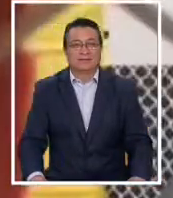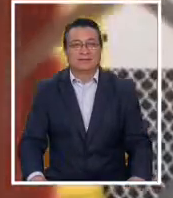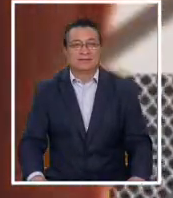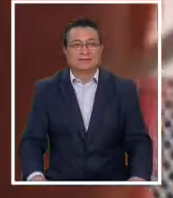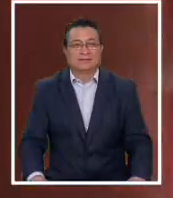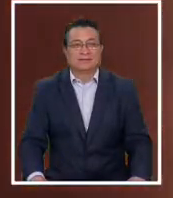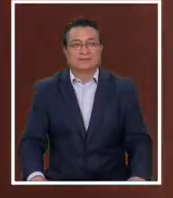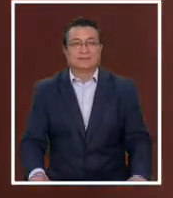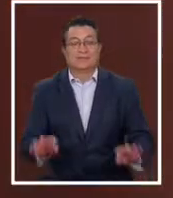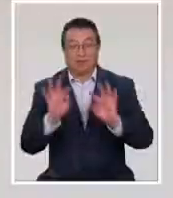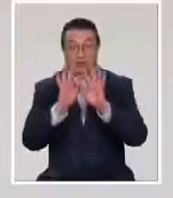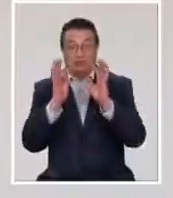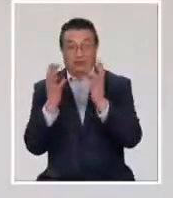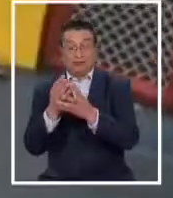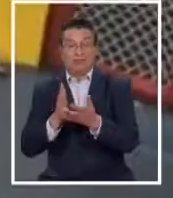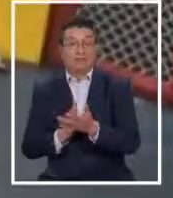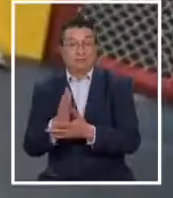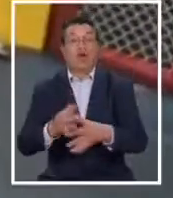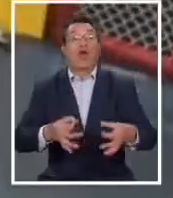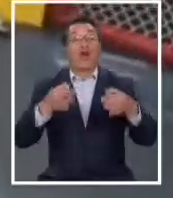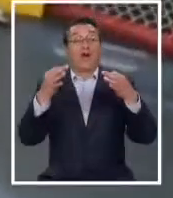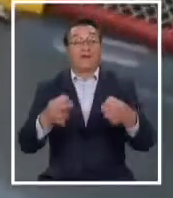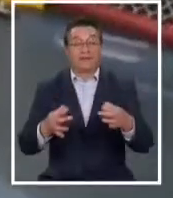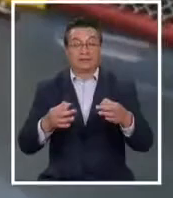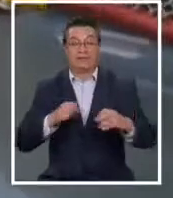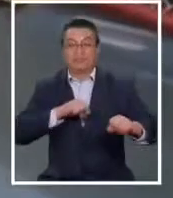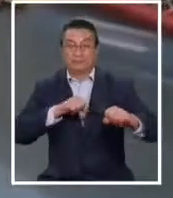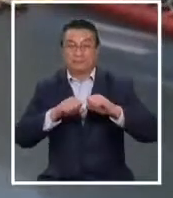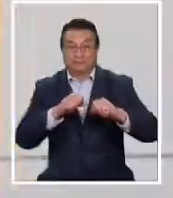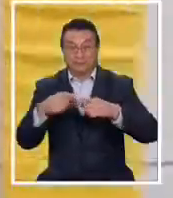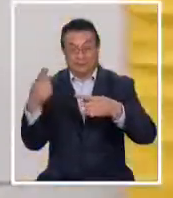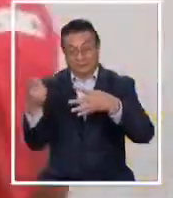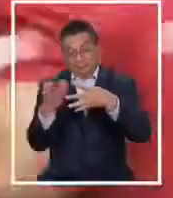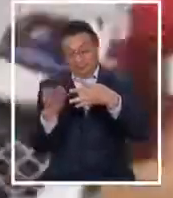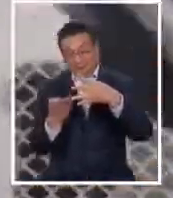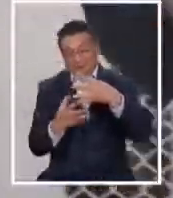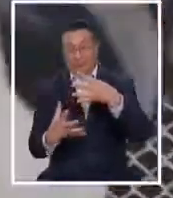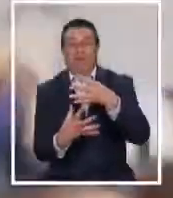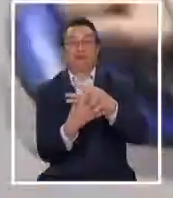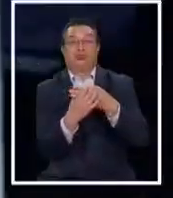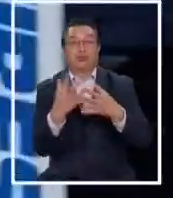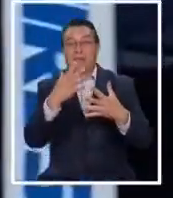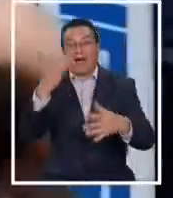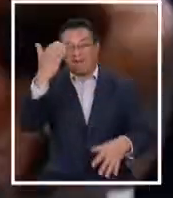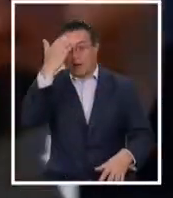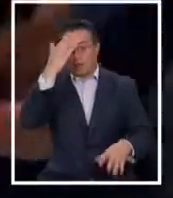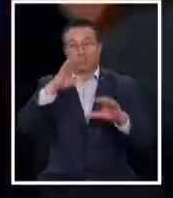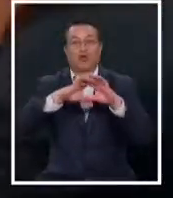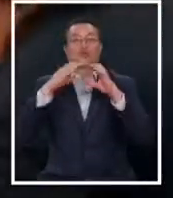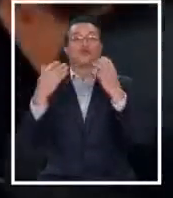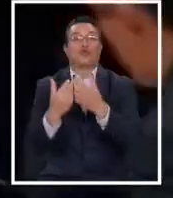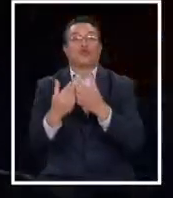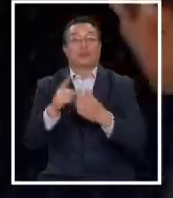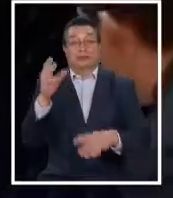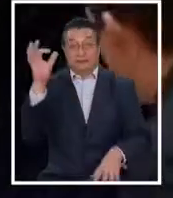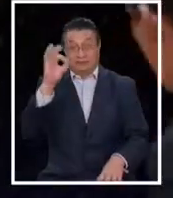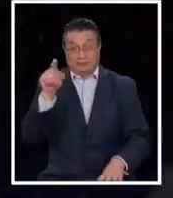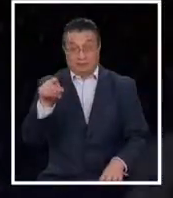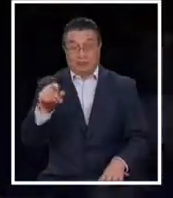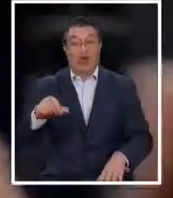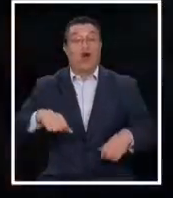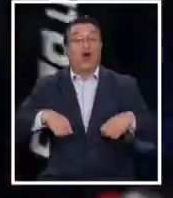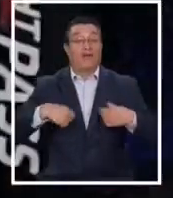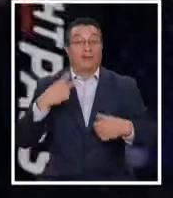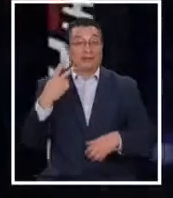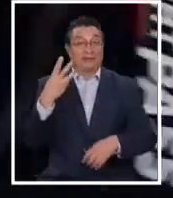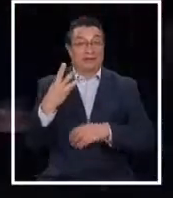La jaula tendrá su estreno oficial en el evento de artes marciales mixtas más famoso del mundo. Este sábado el joven de 23 años